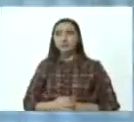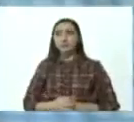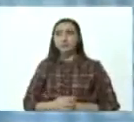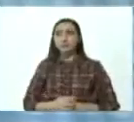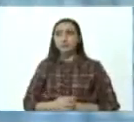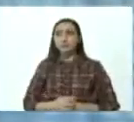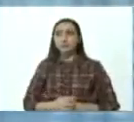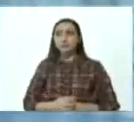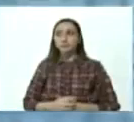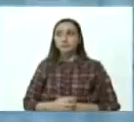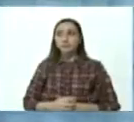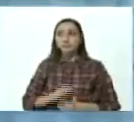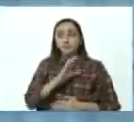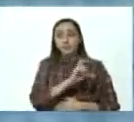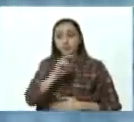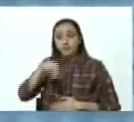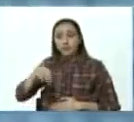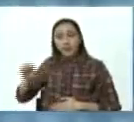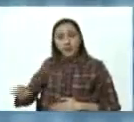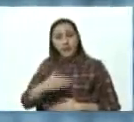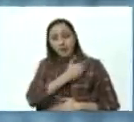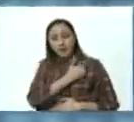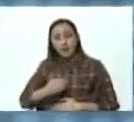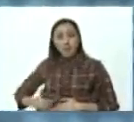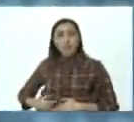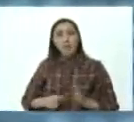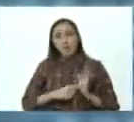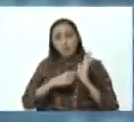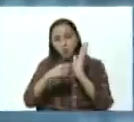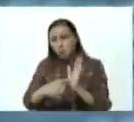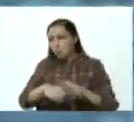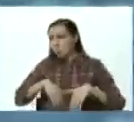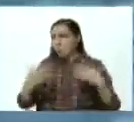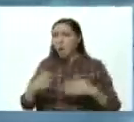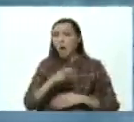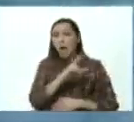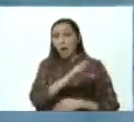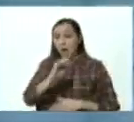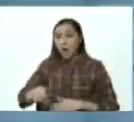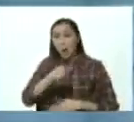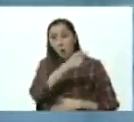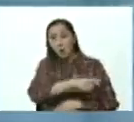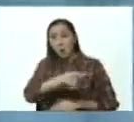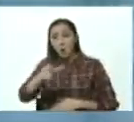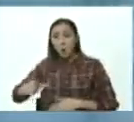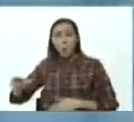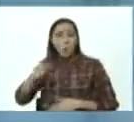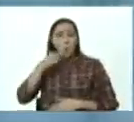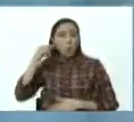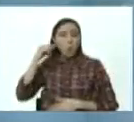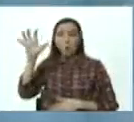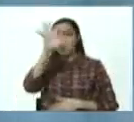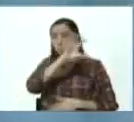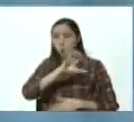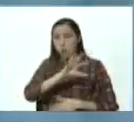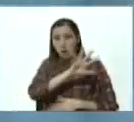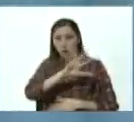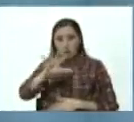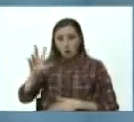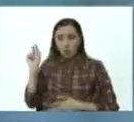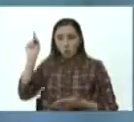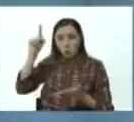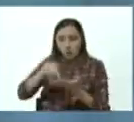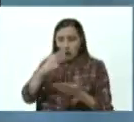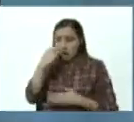palabras de Pedro Casadilla presidente del Consejo Nacional Electoral ahí estaban 300 hombres y mujeres de 55 países que han venido desde la Unión